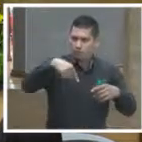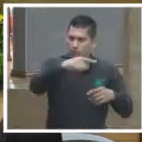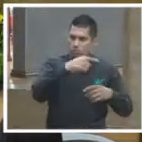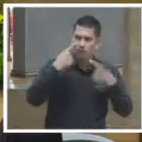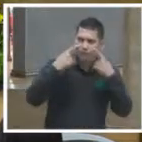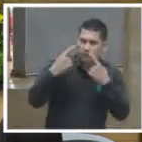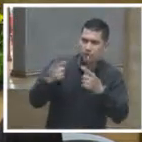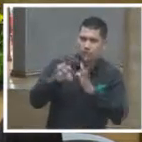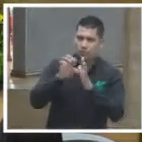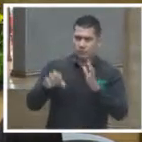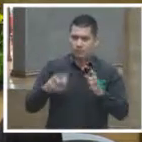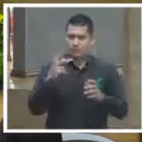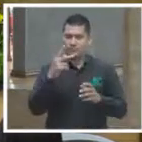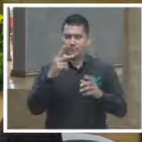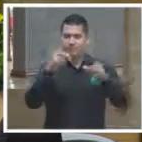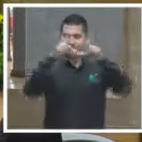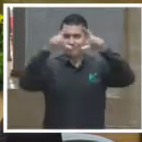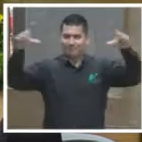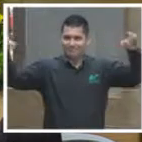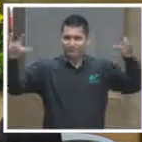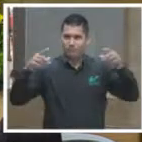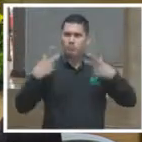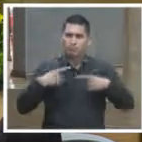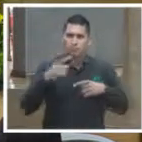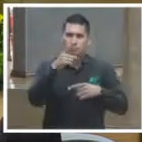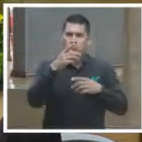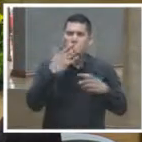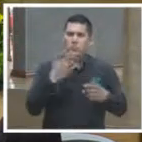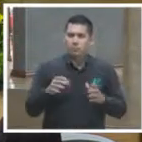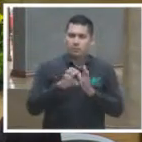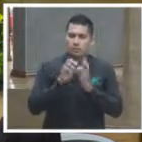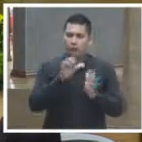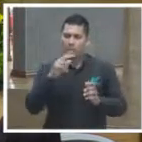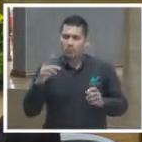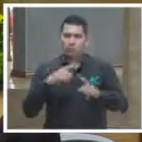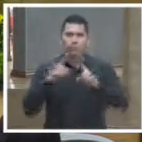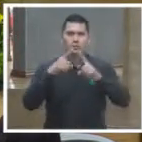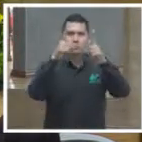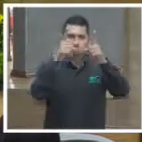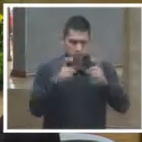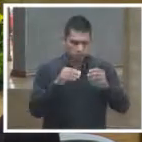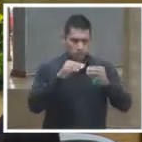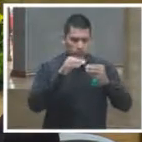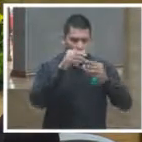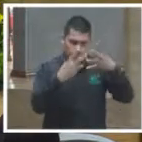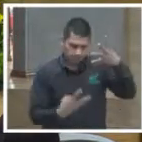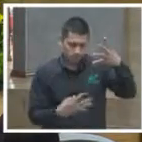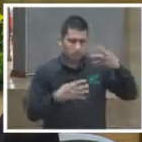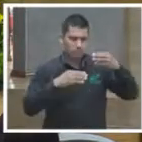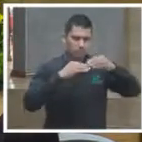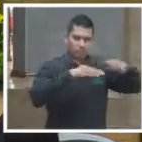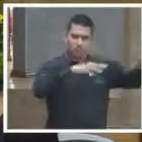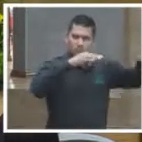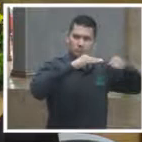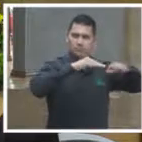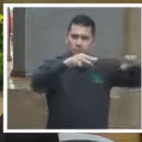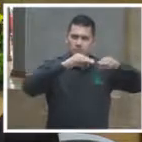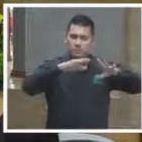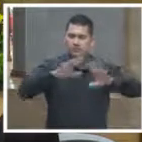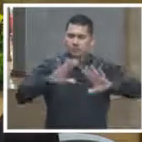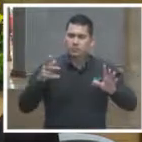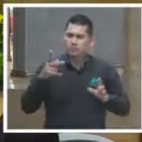portales son pasivos se cuelga información y alguien busca y la descarga o la comparte pero no hay no está la visión que decía el maestro Cantú de la